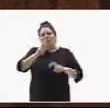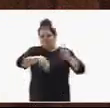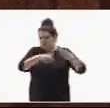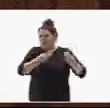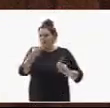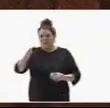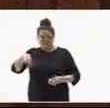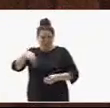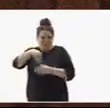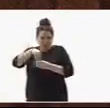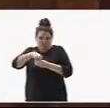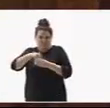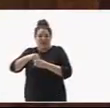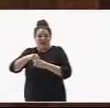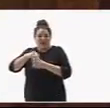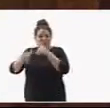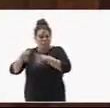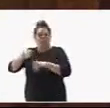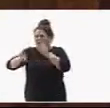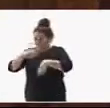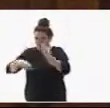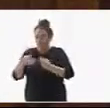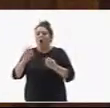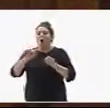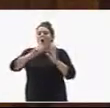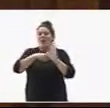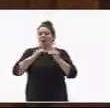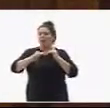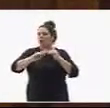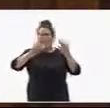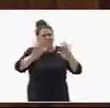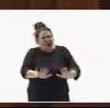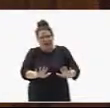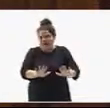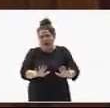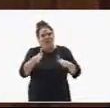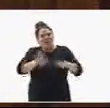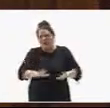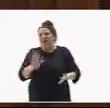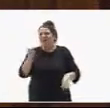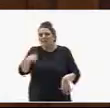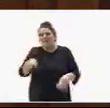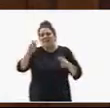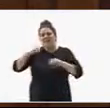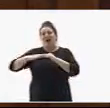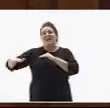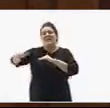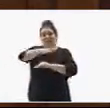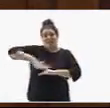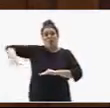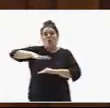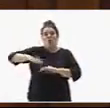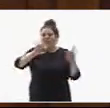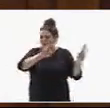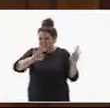proposicional. O una paralización de esta ley del suelo y que empecemos a hablar de regulación del territorio, pero de verdad,